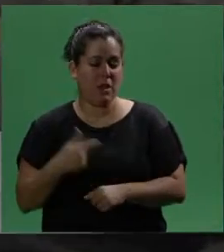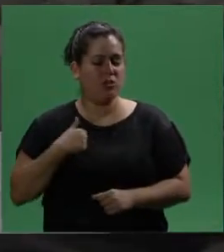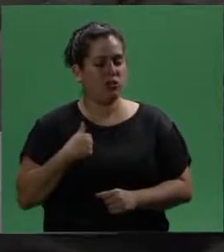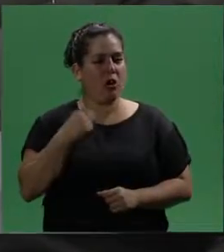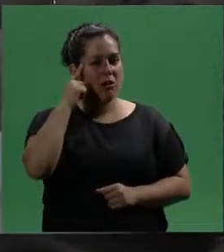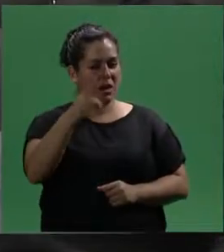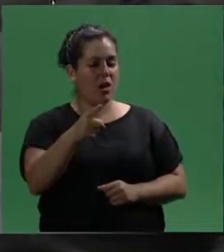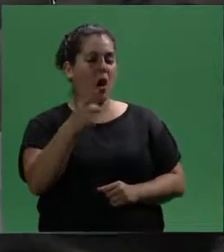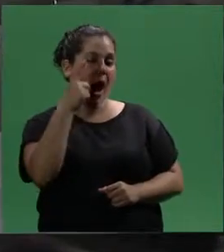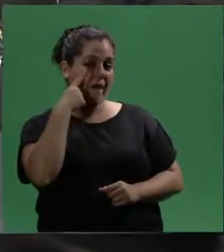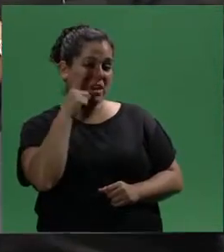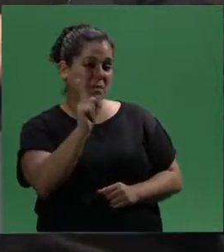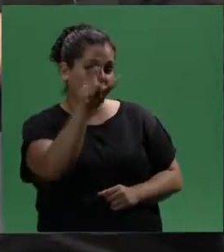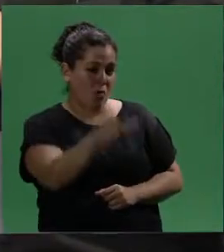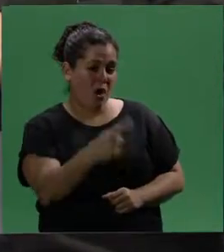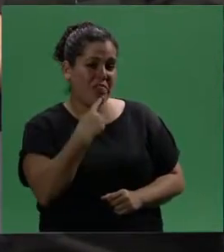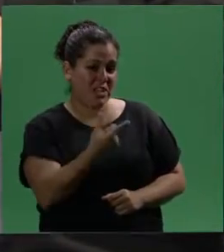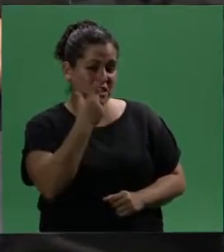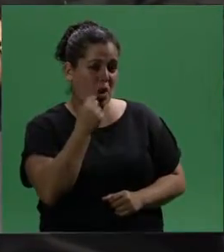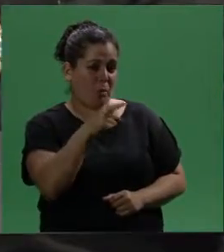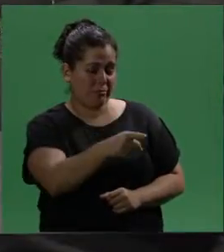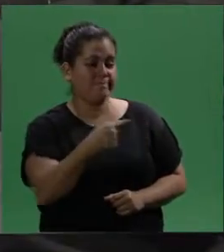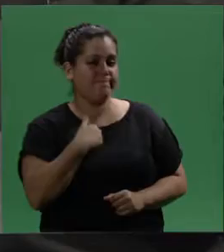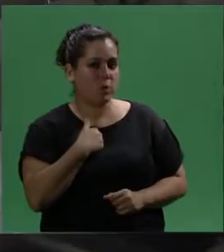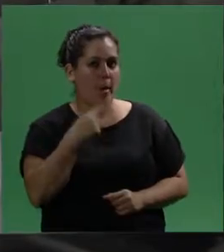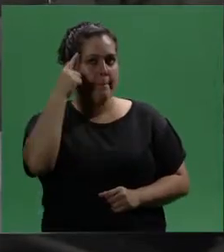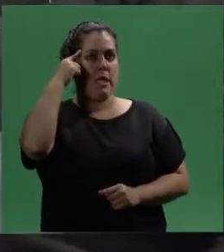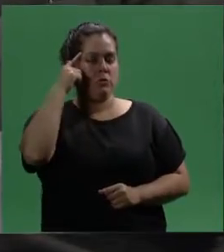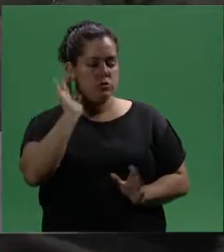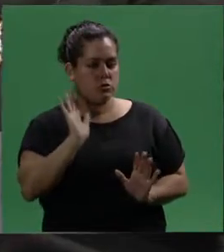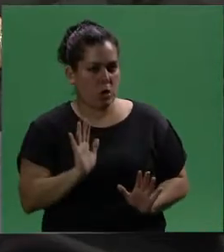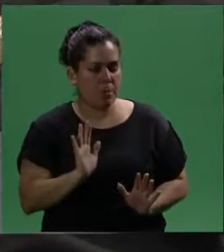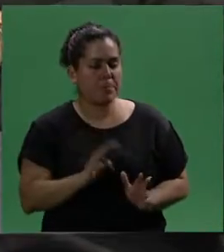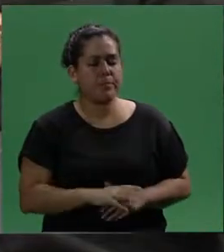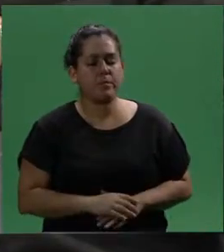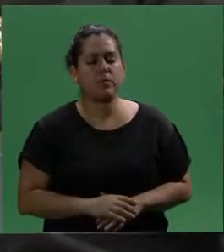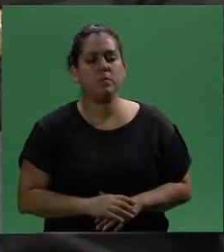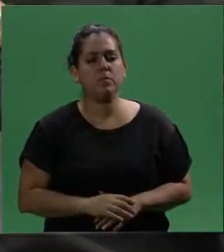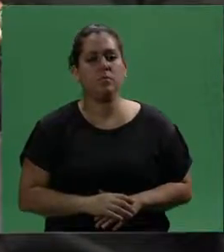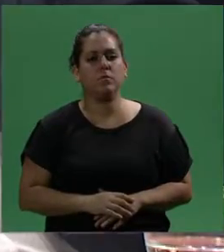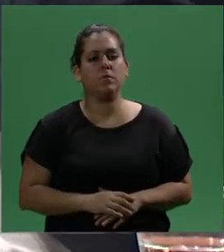me permitís, tomando lo que dice Daniel, y pienso en voz alta lo que acabas de decir,